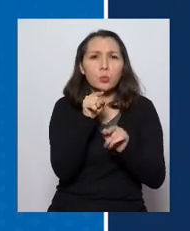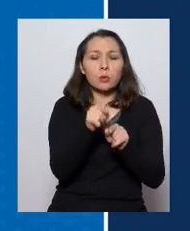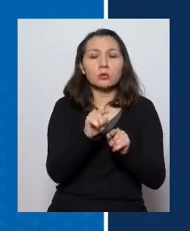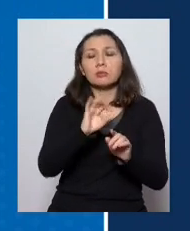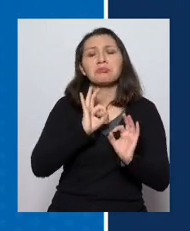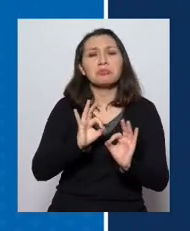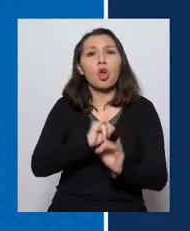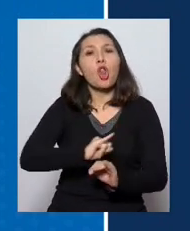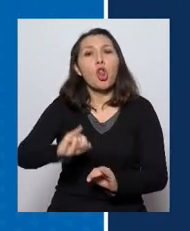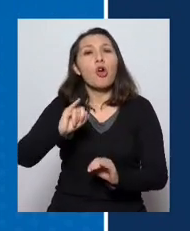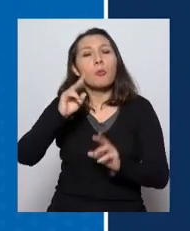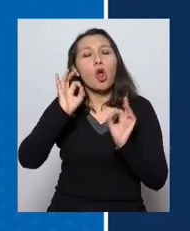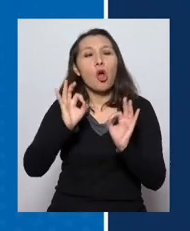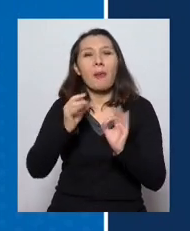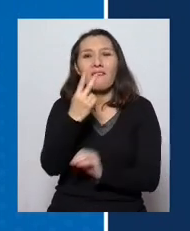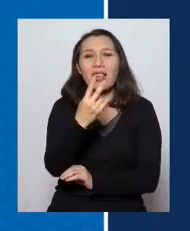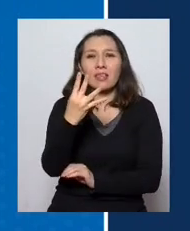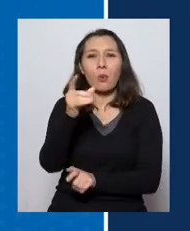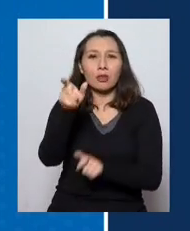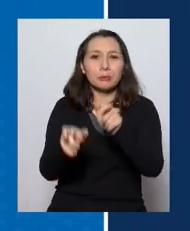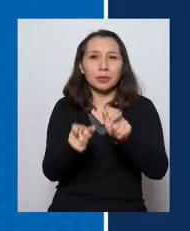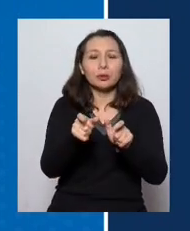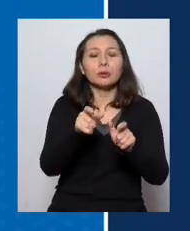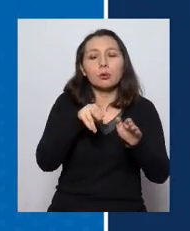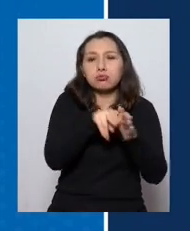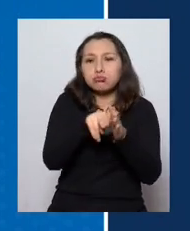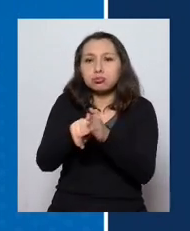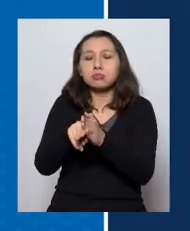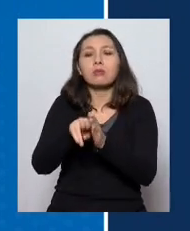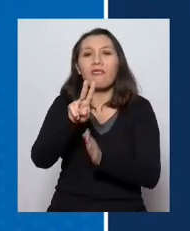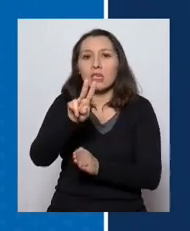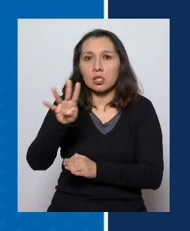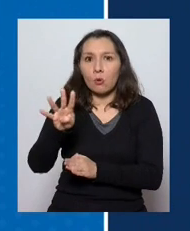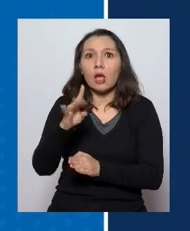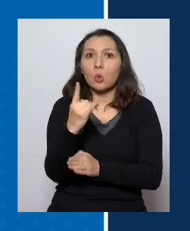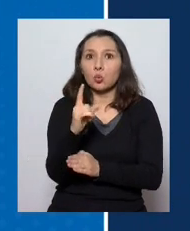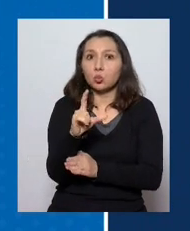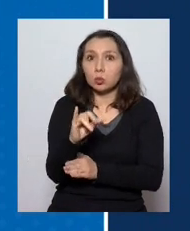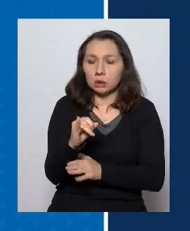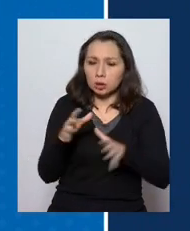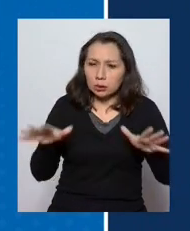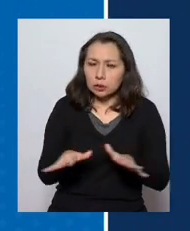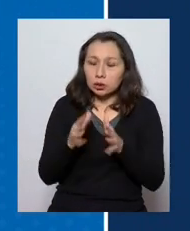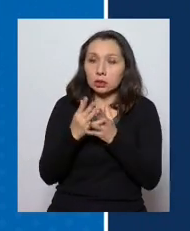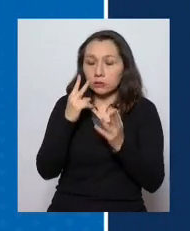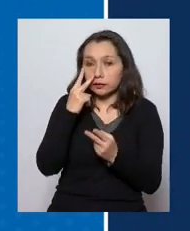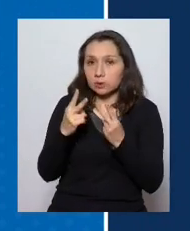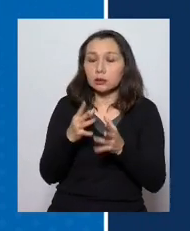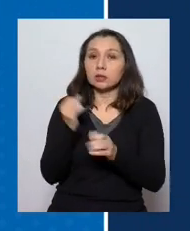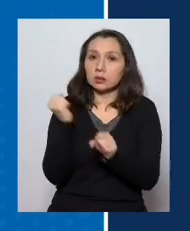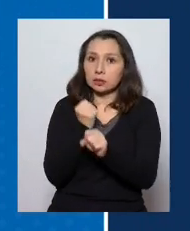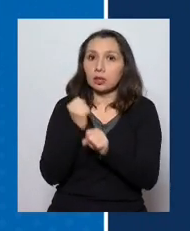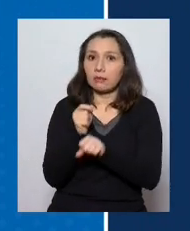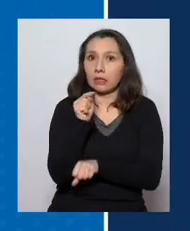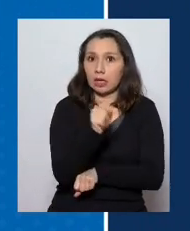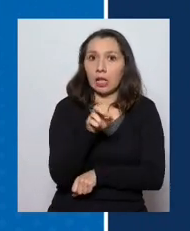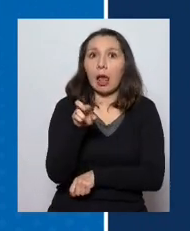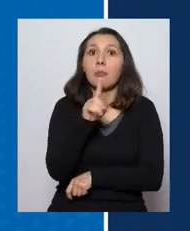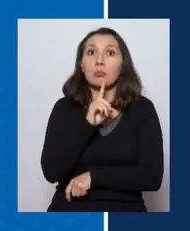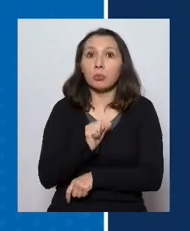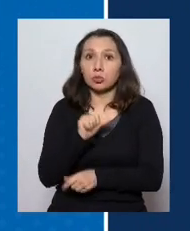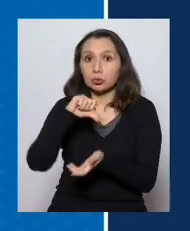24 habitaciones de cuidado intensivos. Debo reconocer el enorme trabajo que se ha realizado ahí,